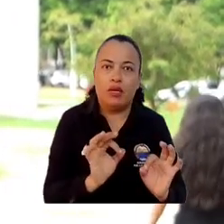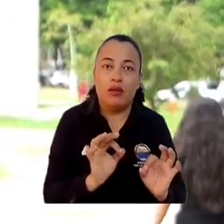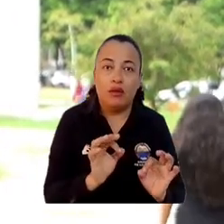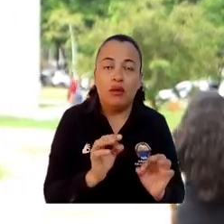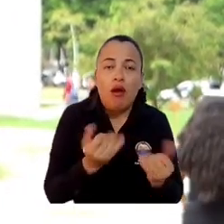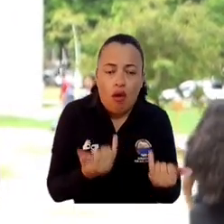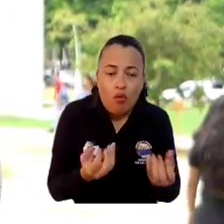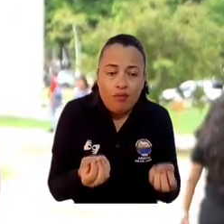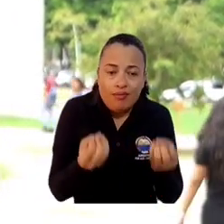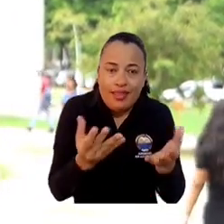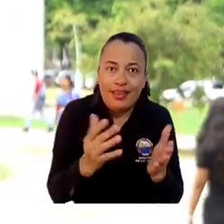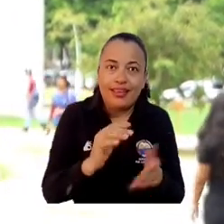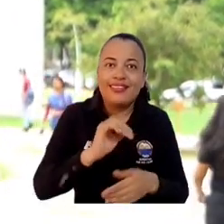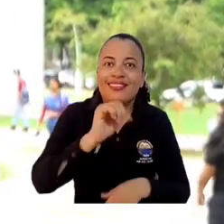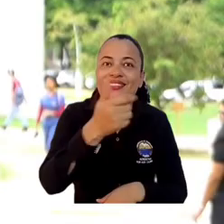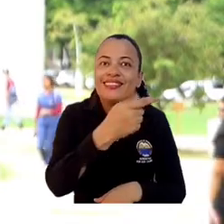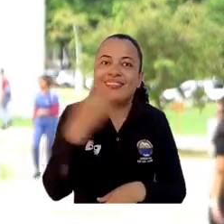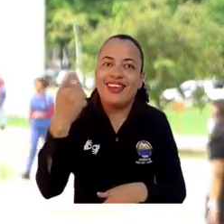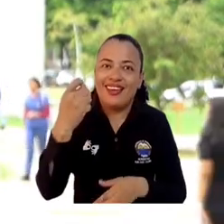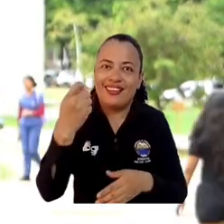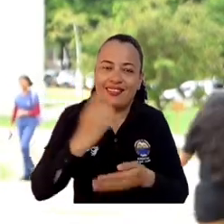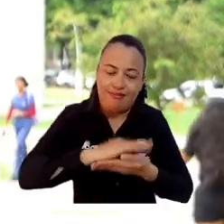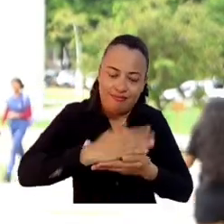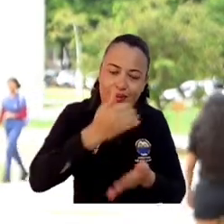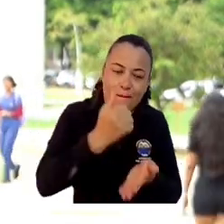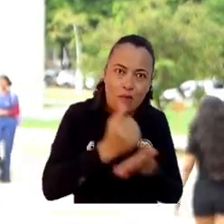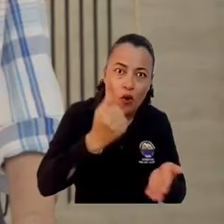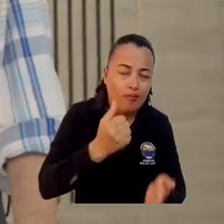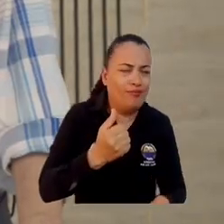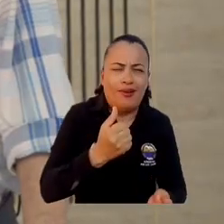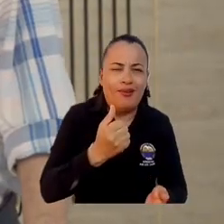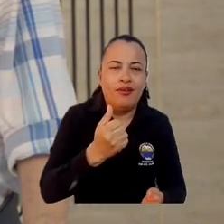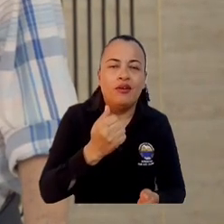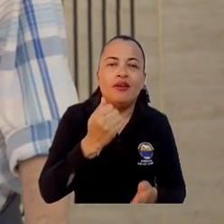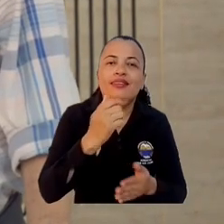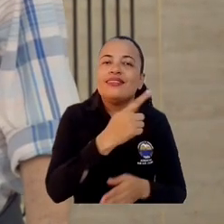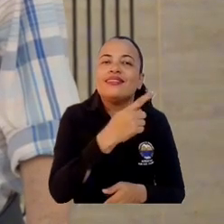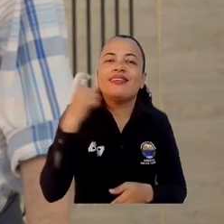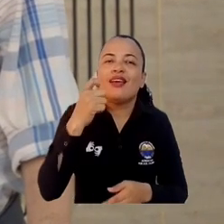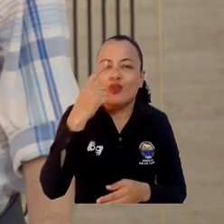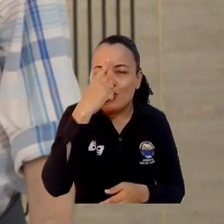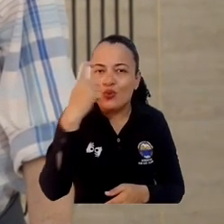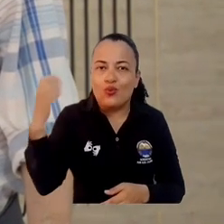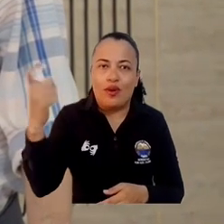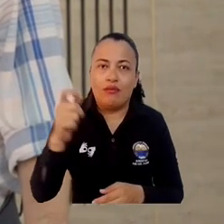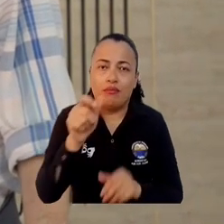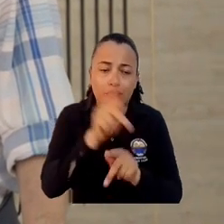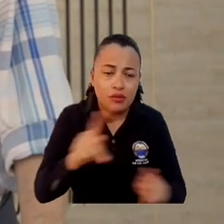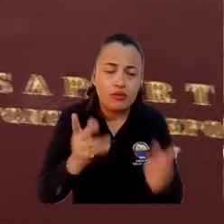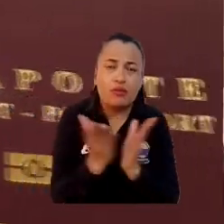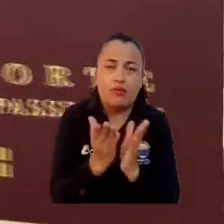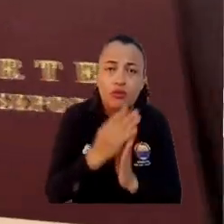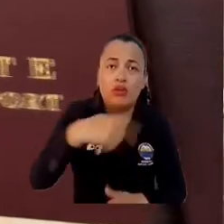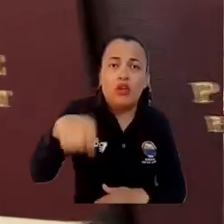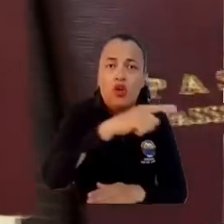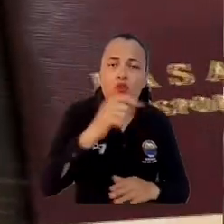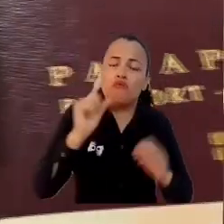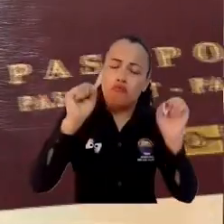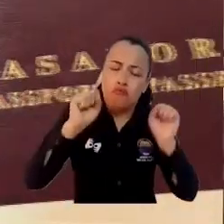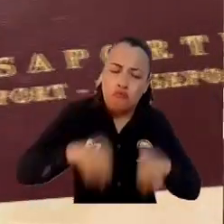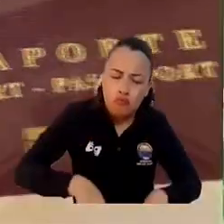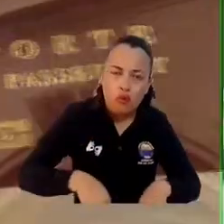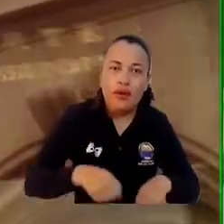diría no entregar 100 pasaportes sino realmente entregar 100 sueños 100 sueños a estudiantes van a tener la posibilidad